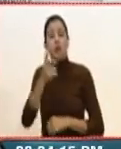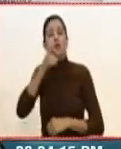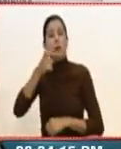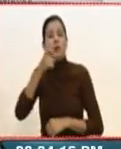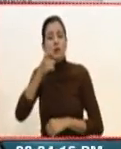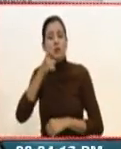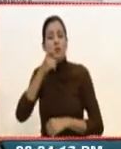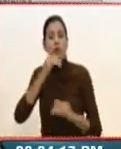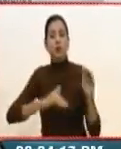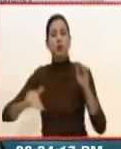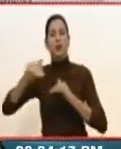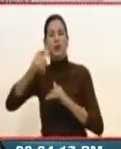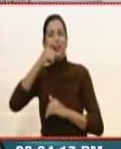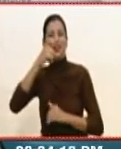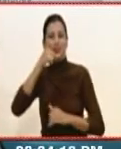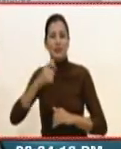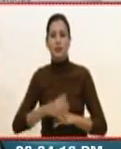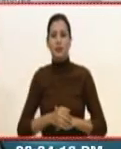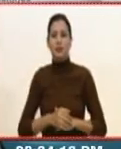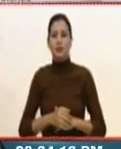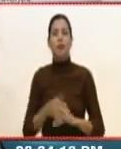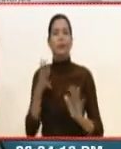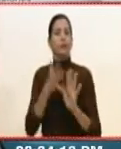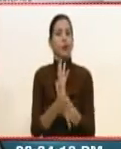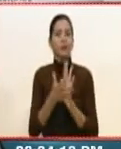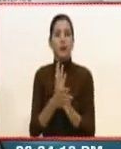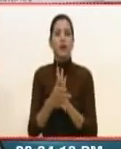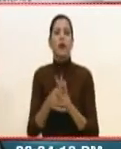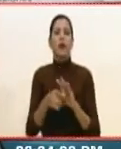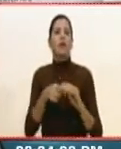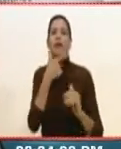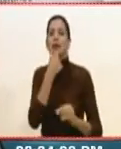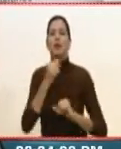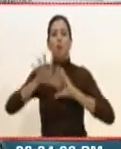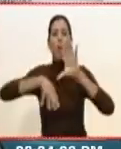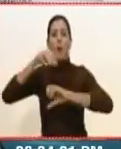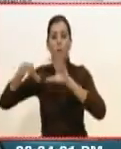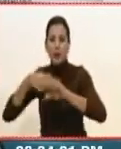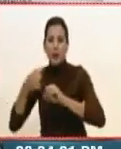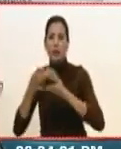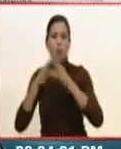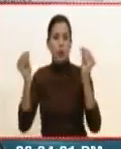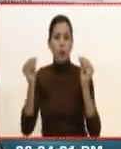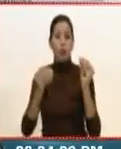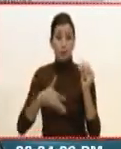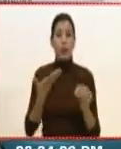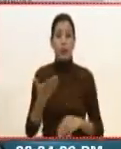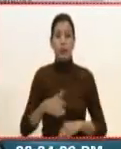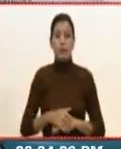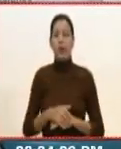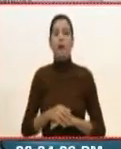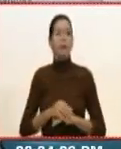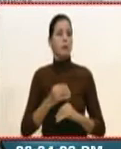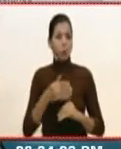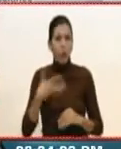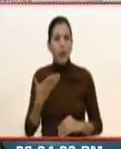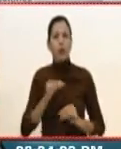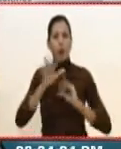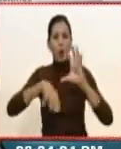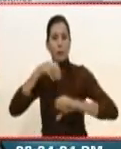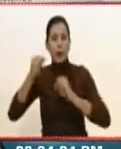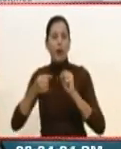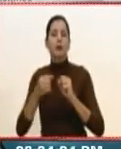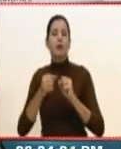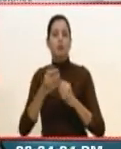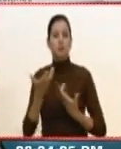de la superintendencia que tiene que ver con el acceso a los derechos económicos de nuestro pueblo y el acceso a todo